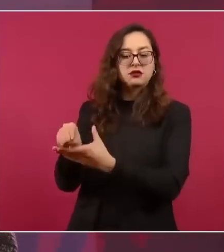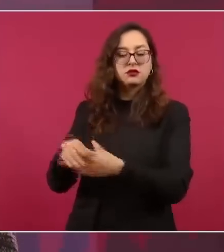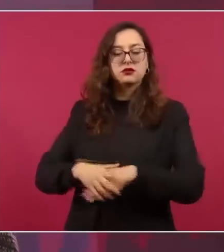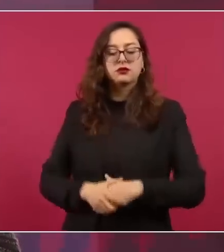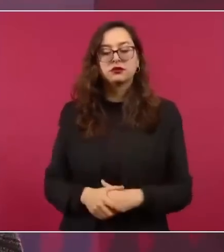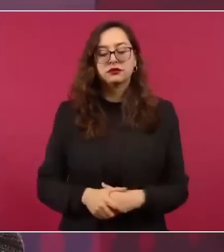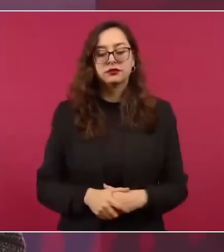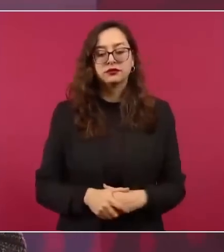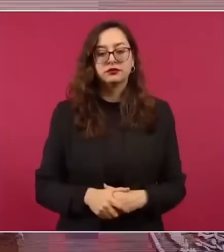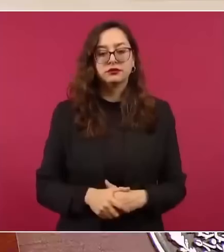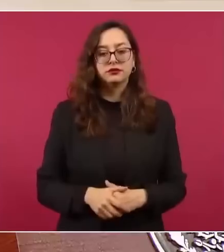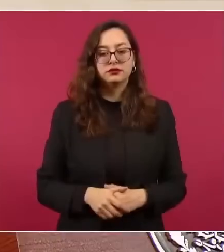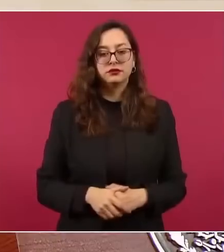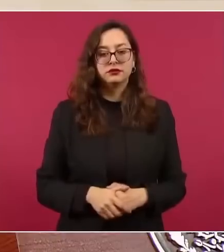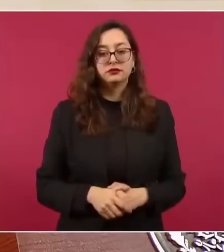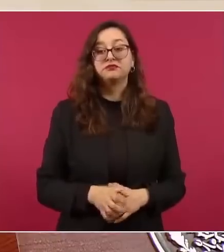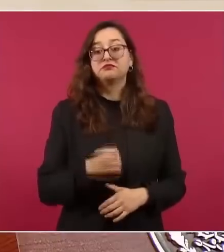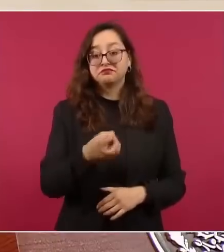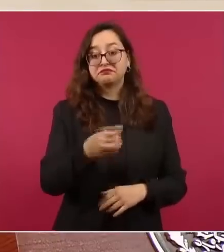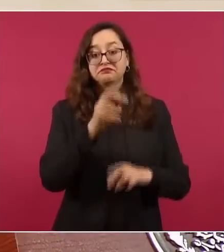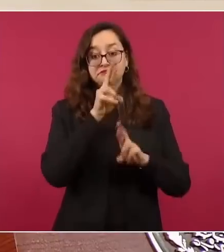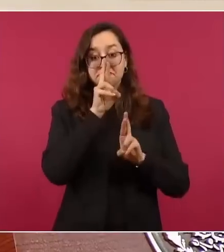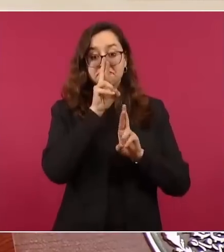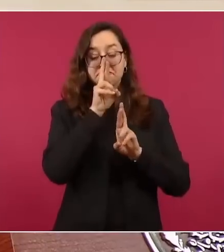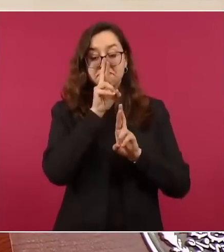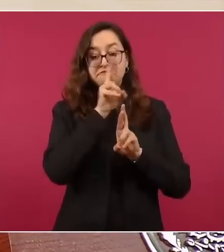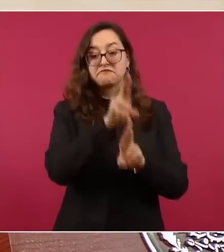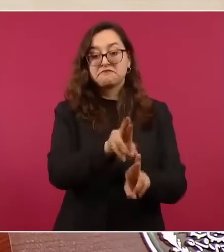Entonces, esa es la respuesta.